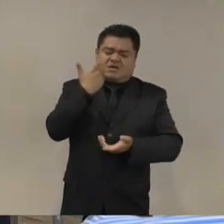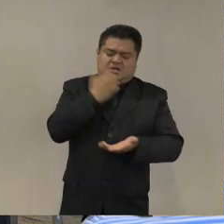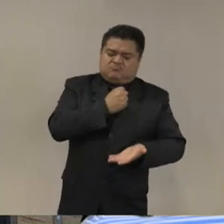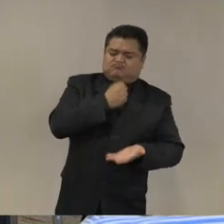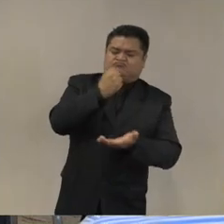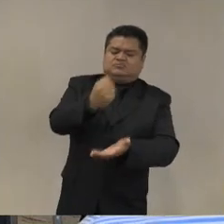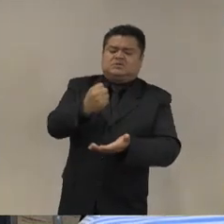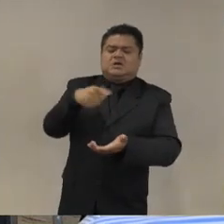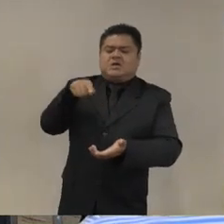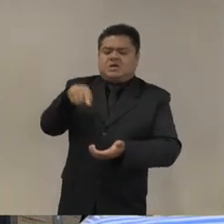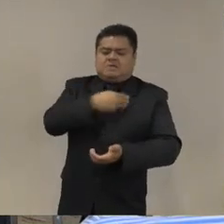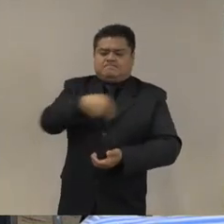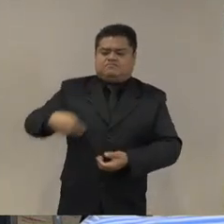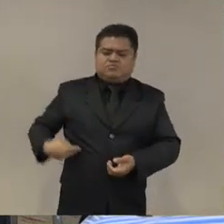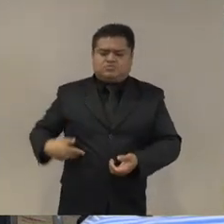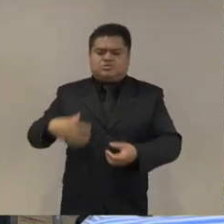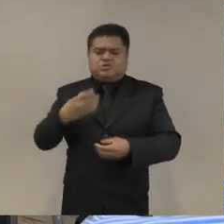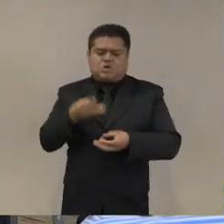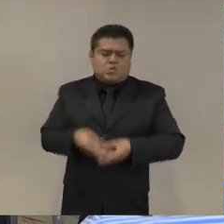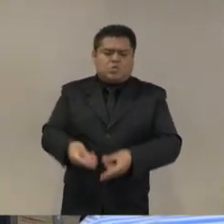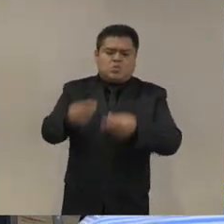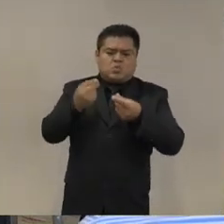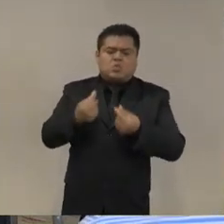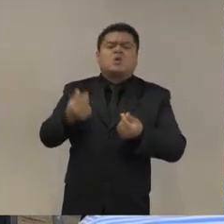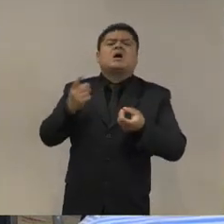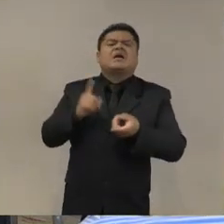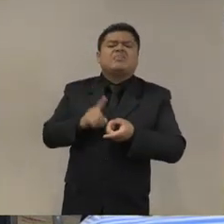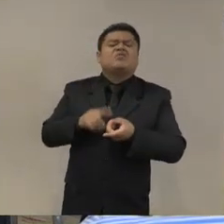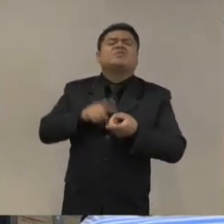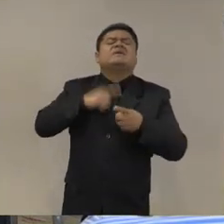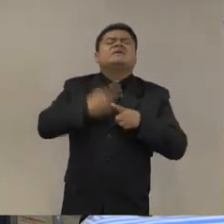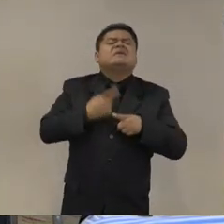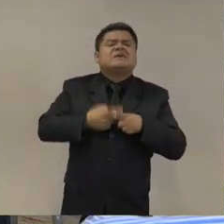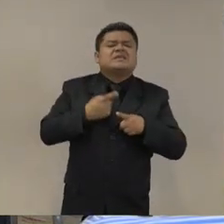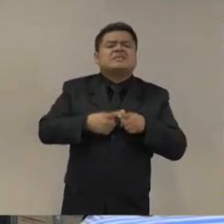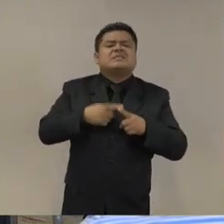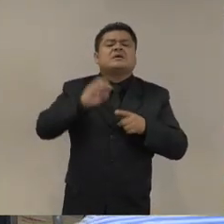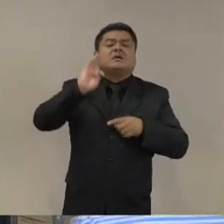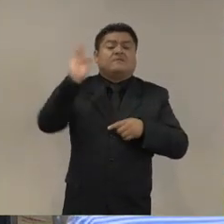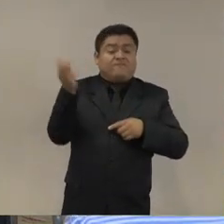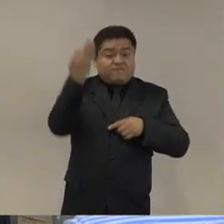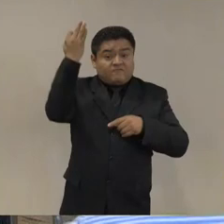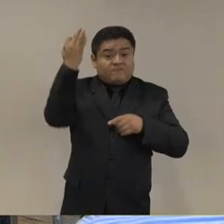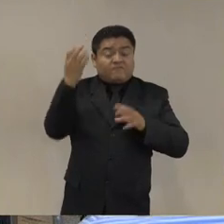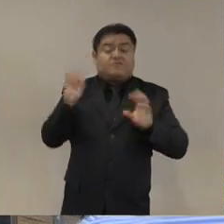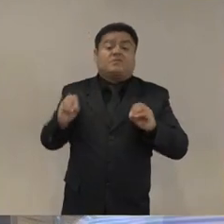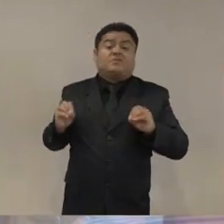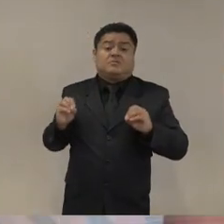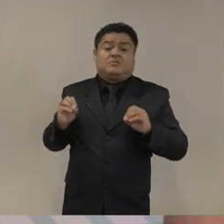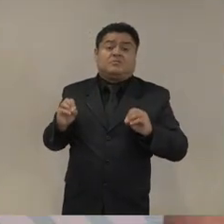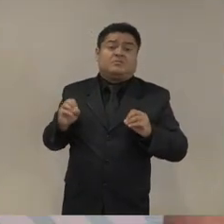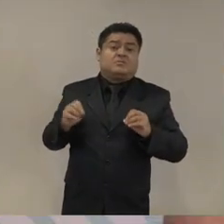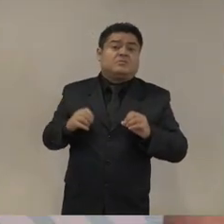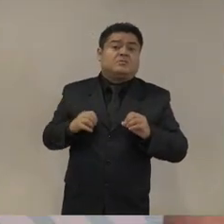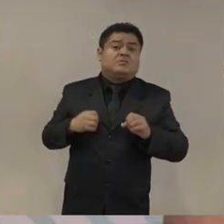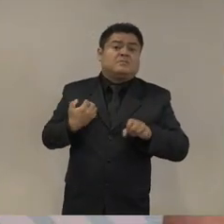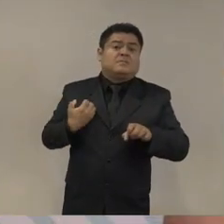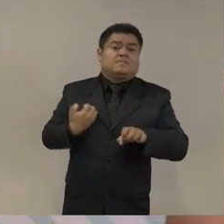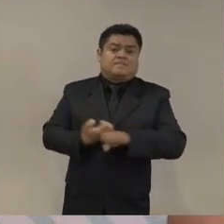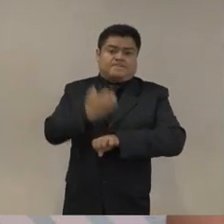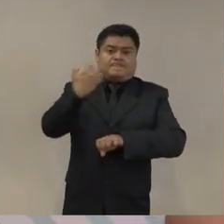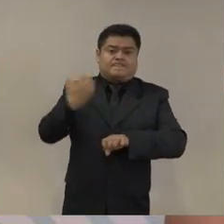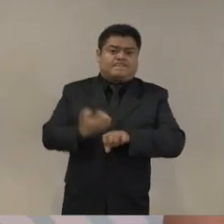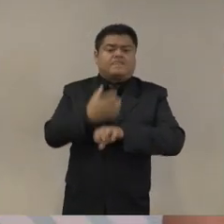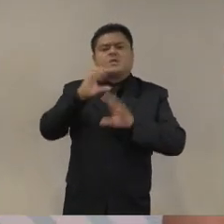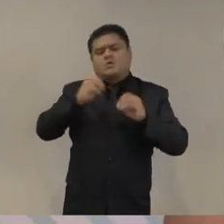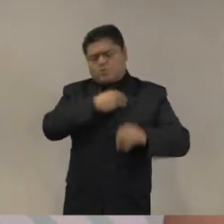gastos del equipamiento o se centraliza la federación y se le respeta la autoridad